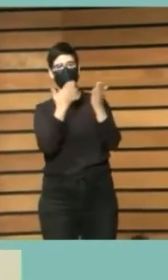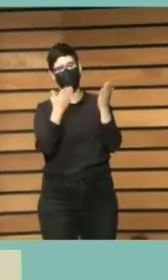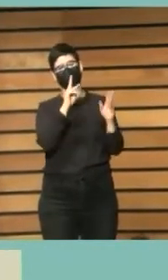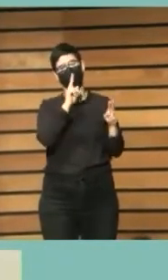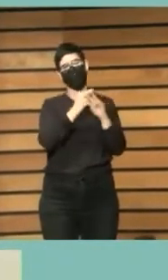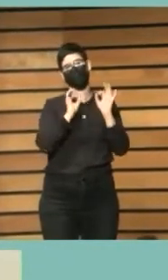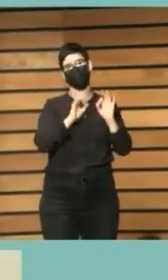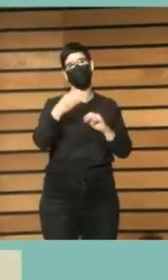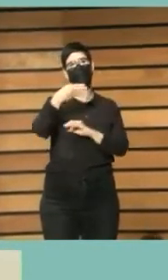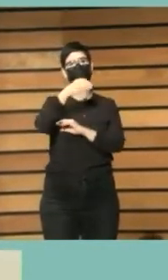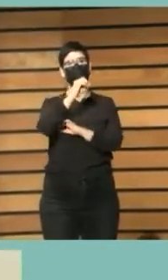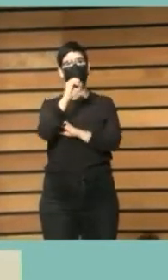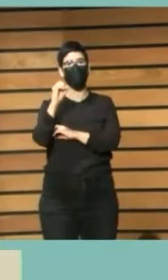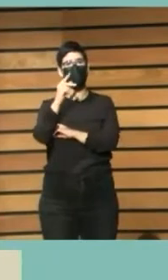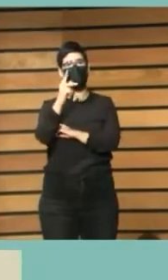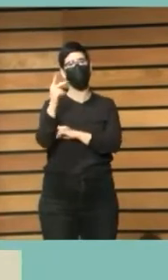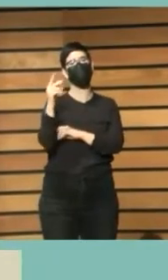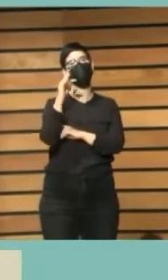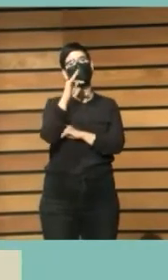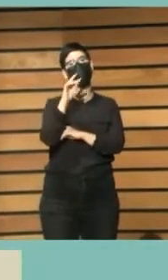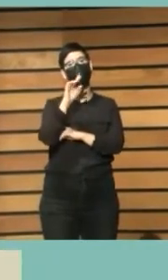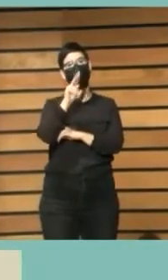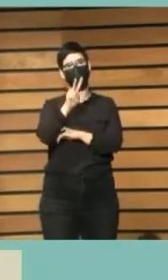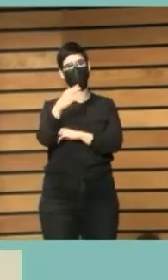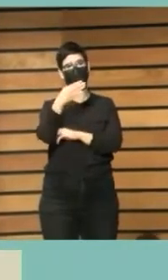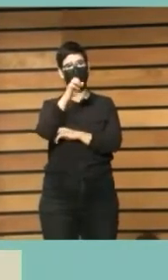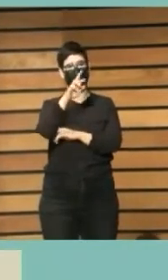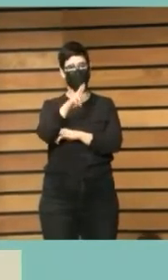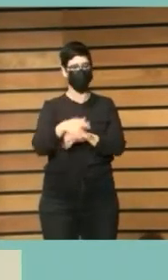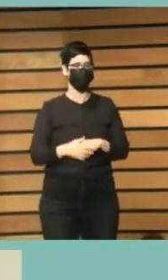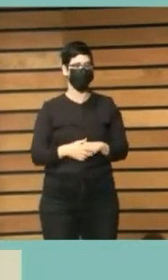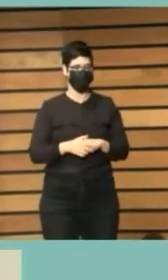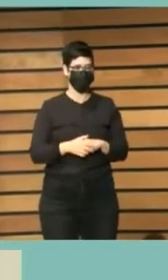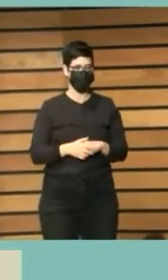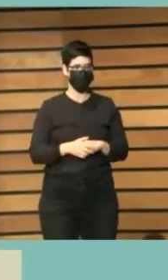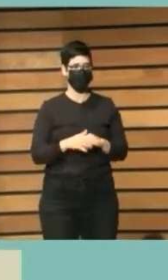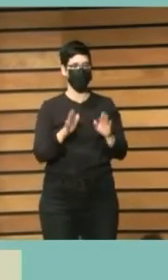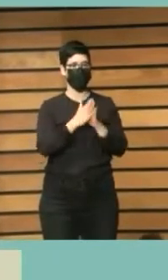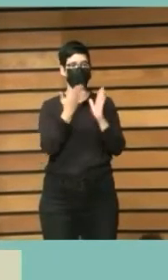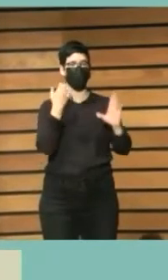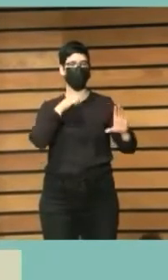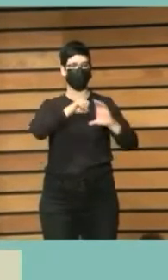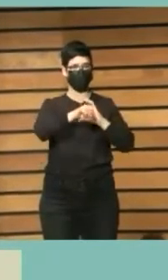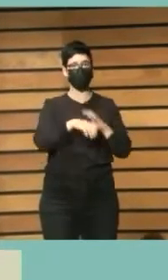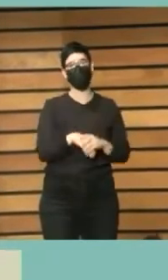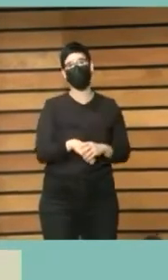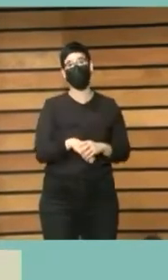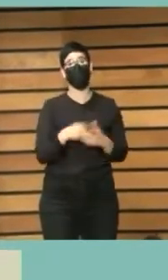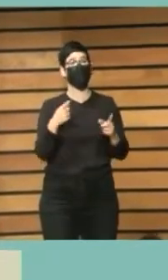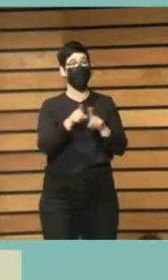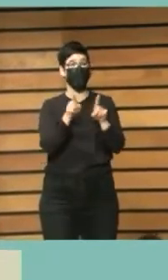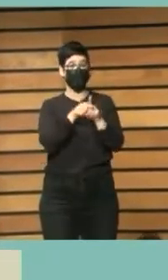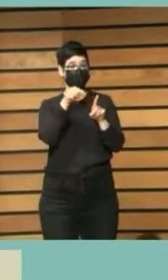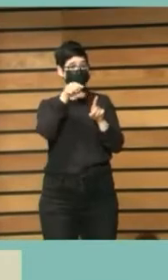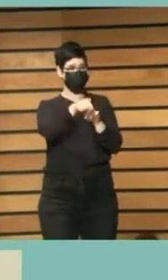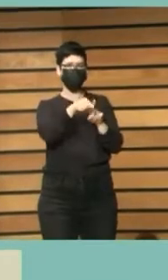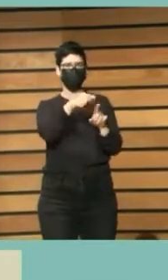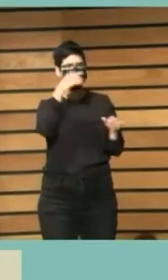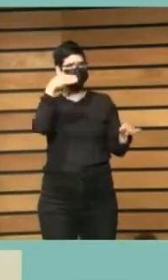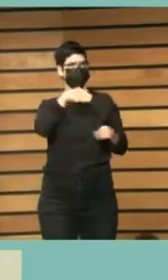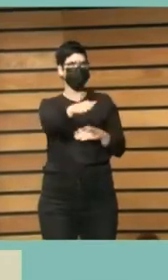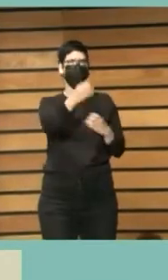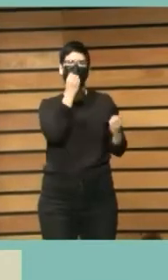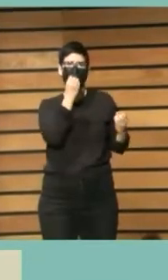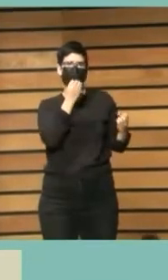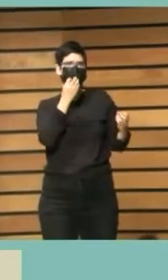que hoy haya salido justamente este tema porque es una perspectiva bastante prometedora y trabajamos con algunas